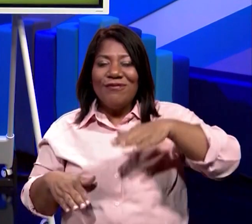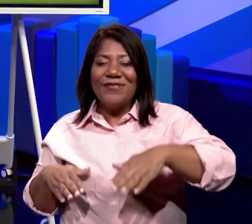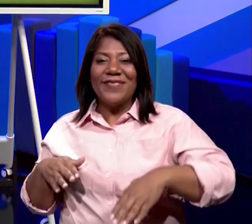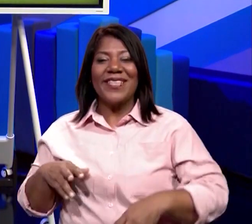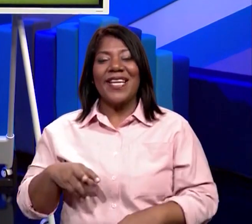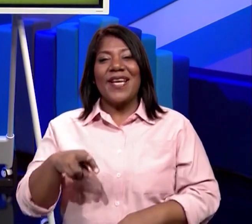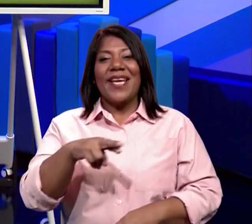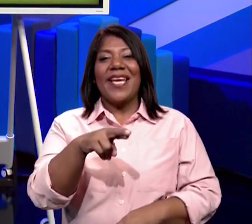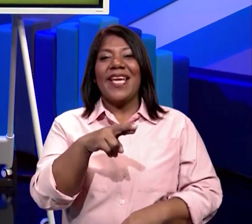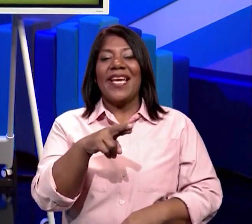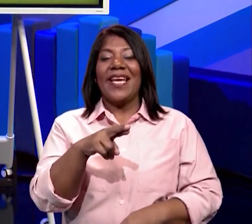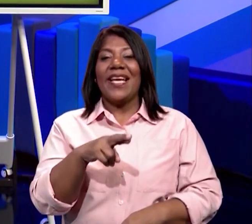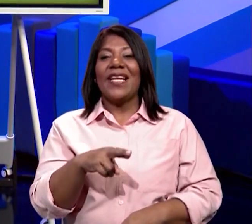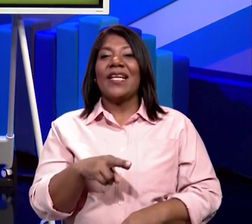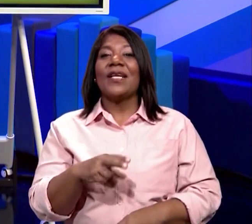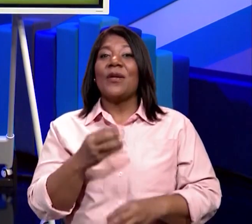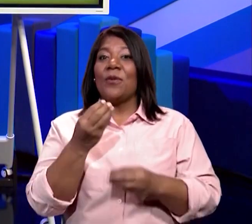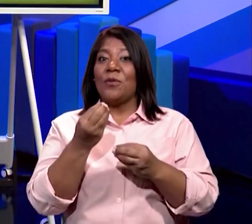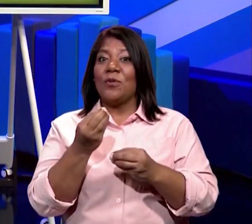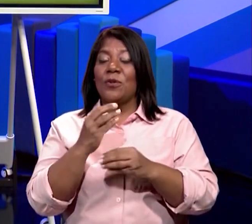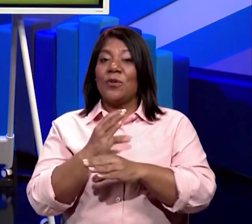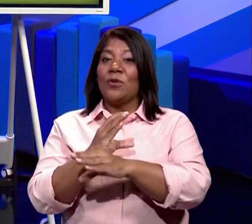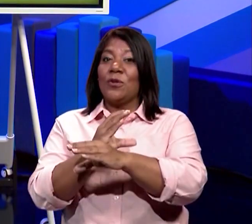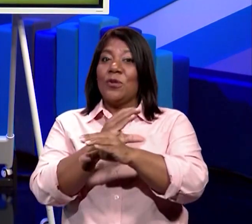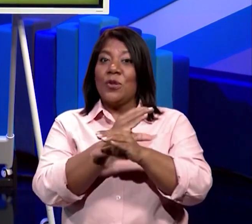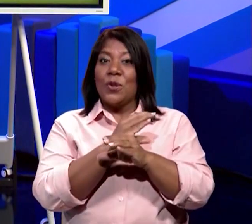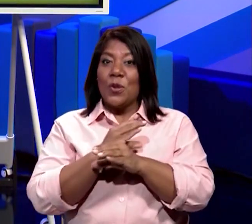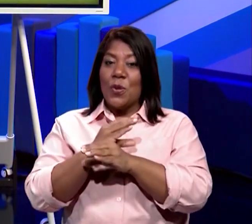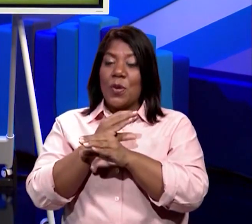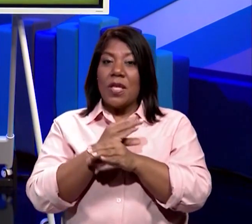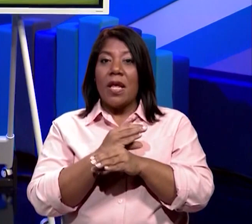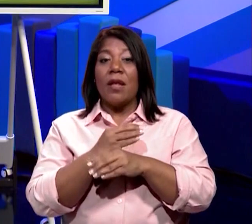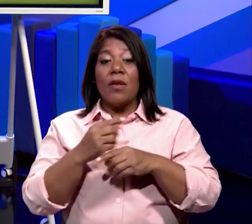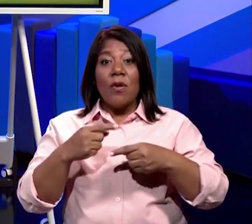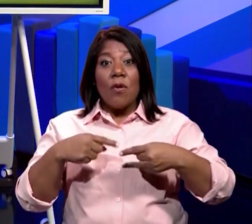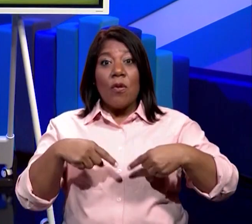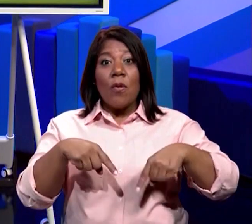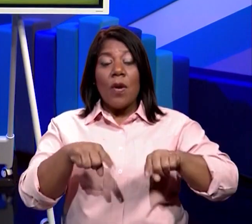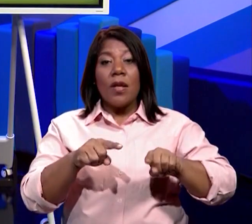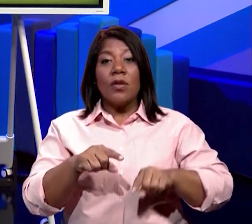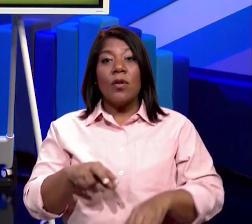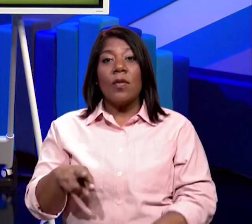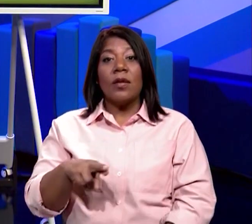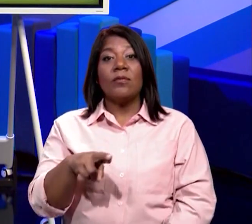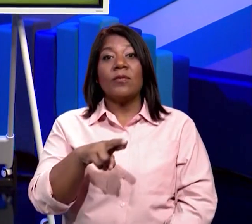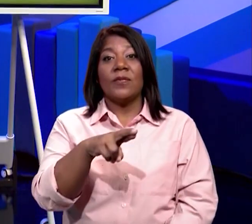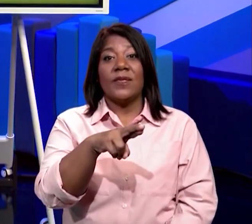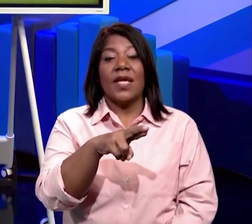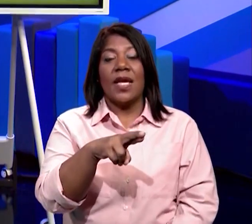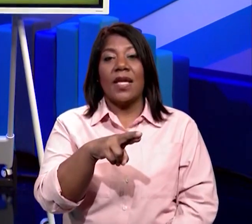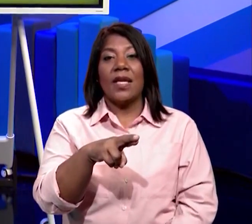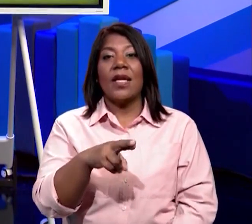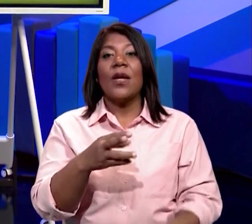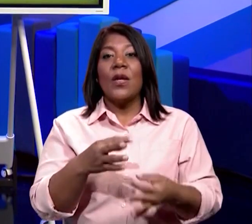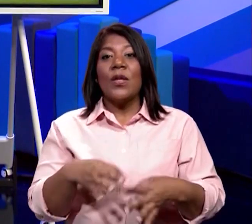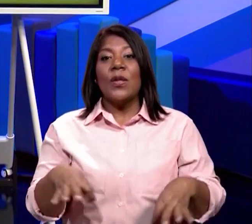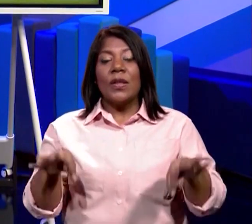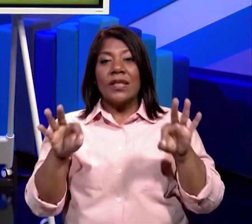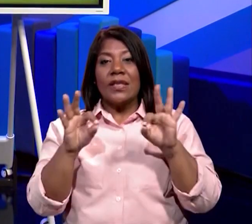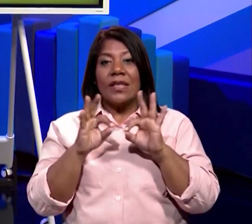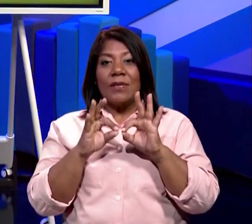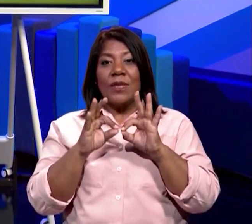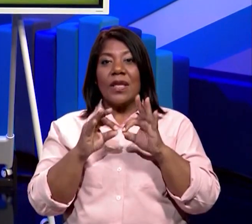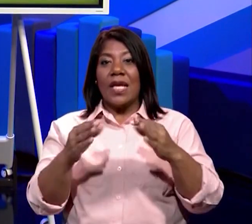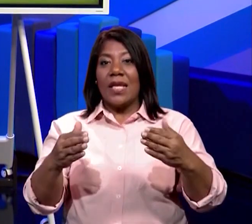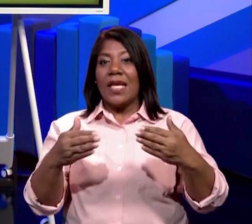Hay que tener mucha precaución cuando vamos a visitar alguno de estos ríos que son los más importantes de